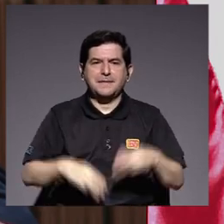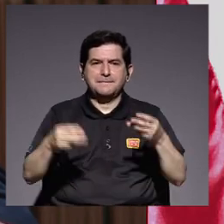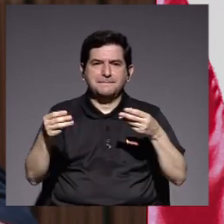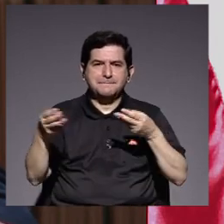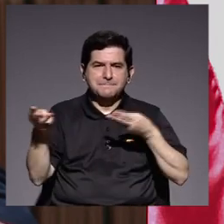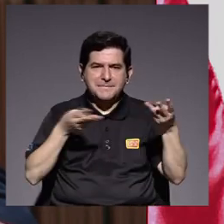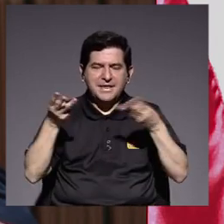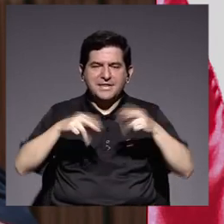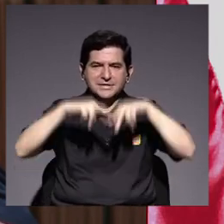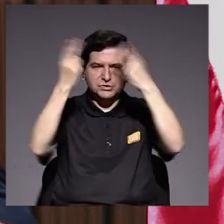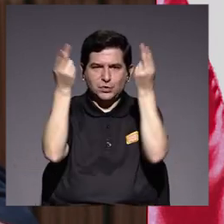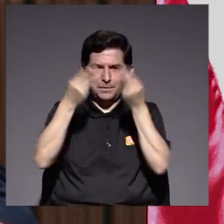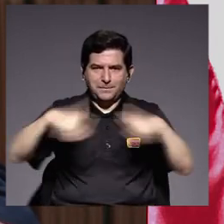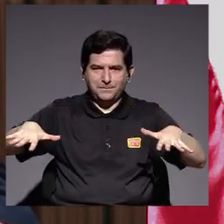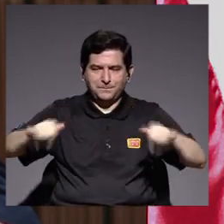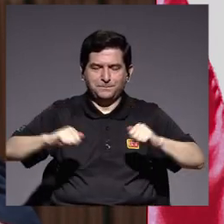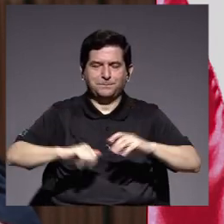virtual